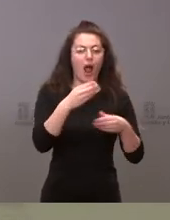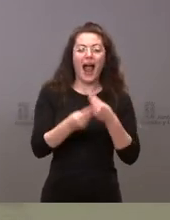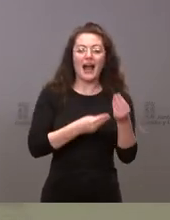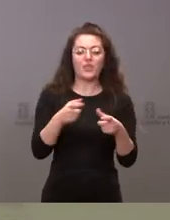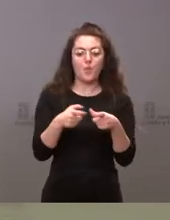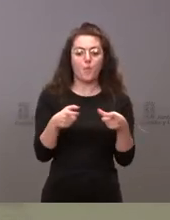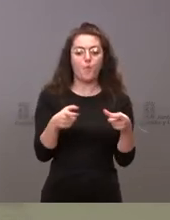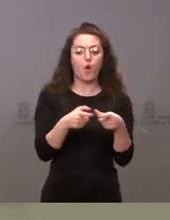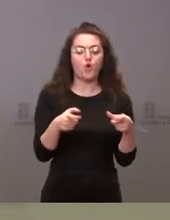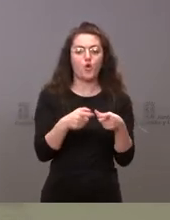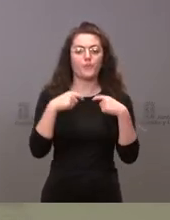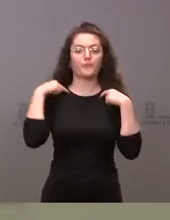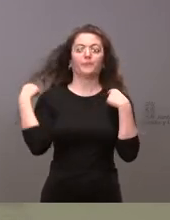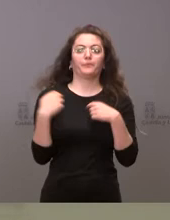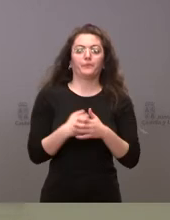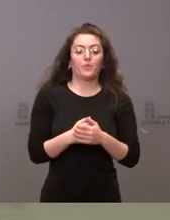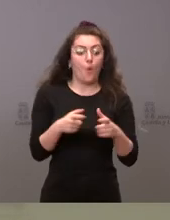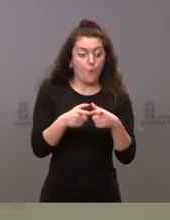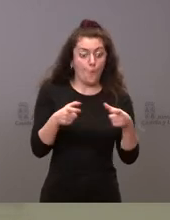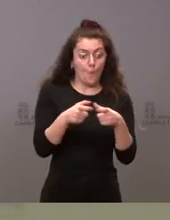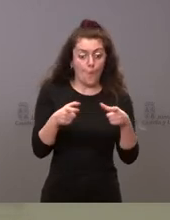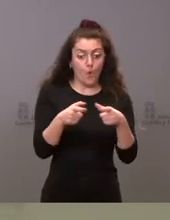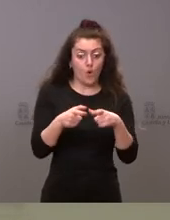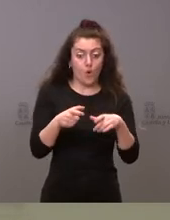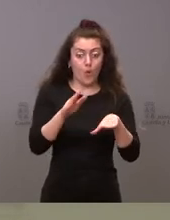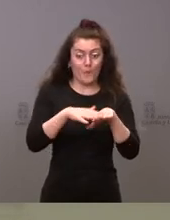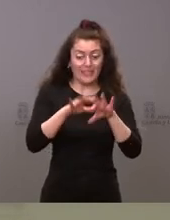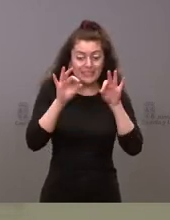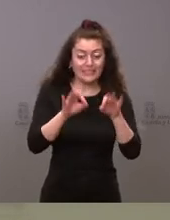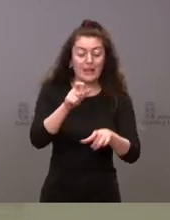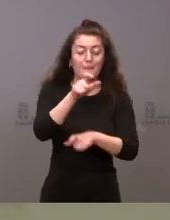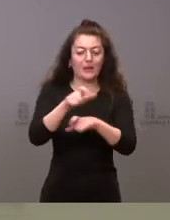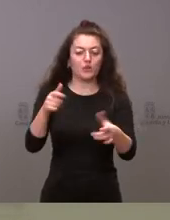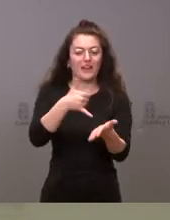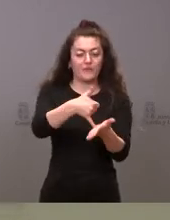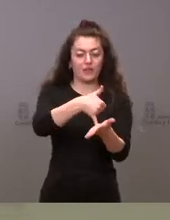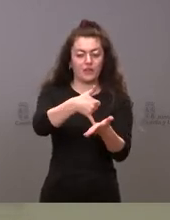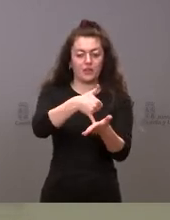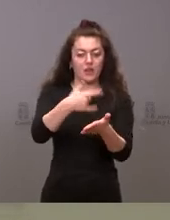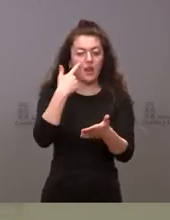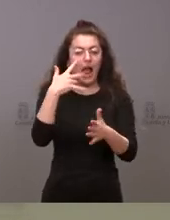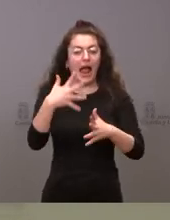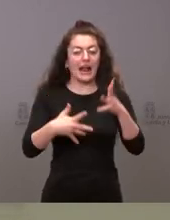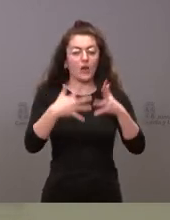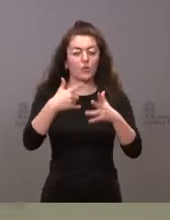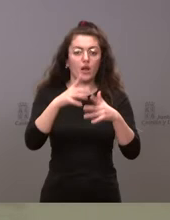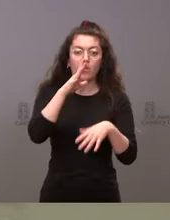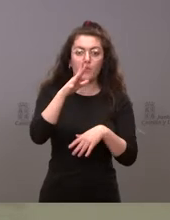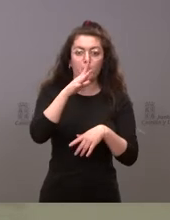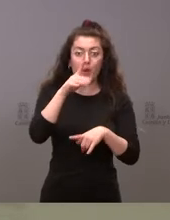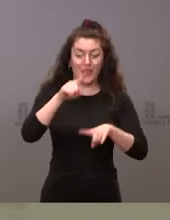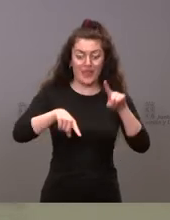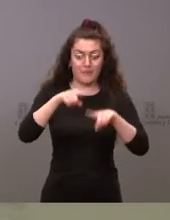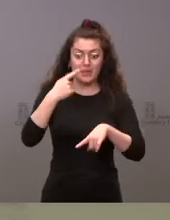dedicado perdón dirigido a las personas más vulnerables que estaba calculado en la estimación de lo que iba a ser el incremento del coste de esos